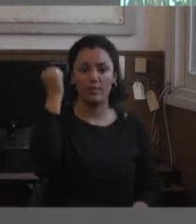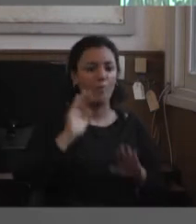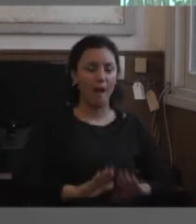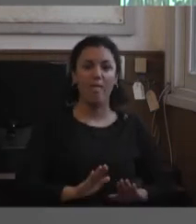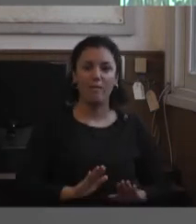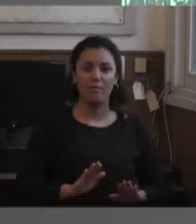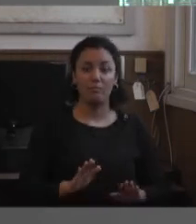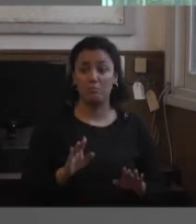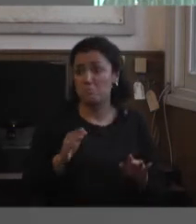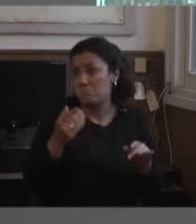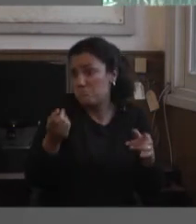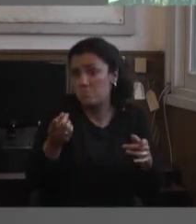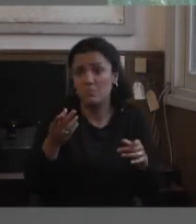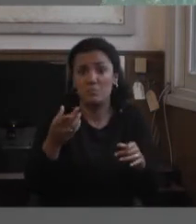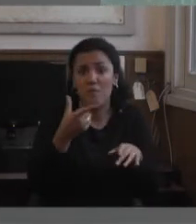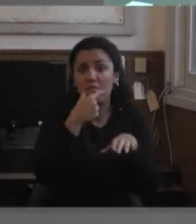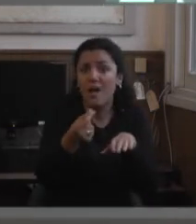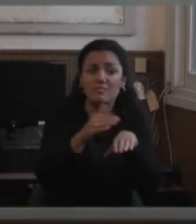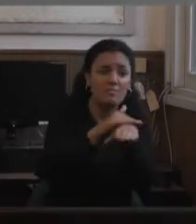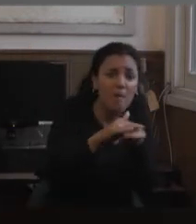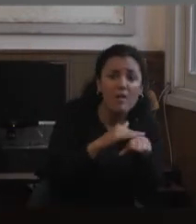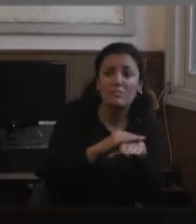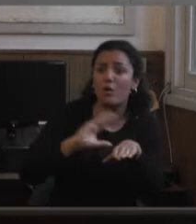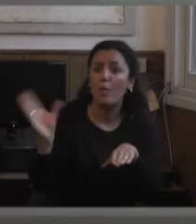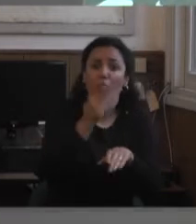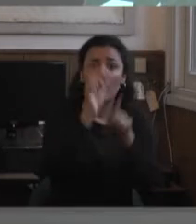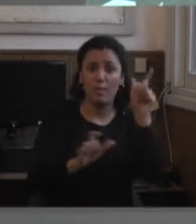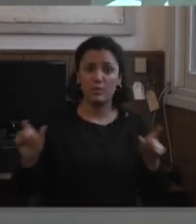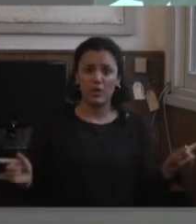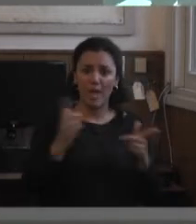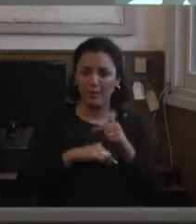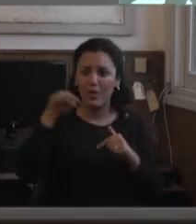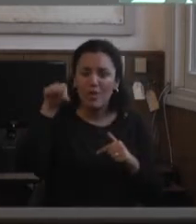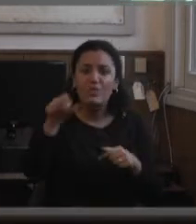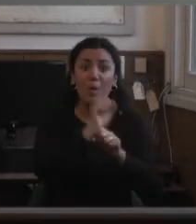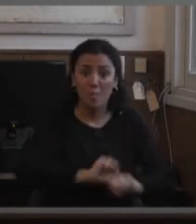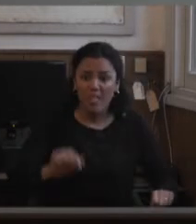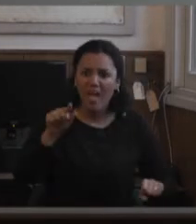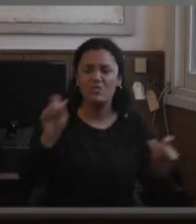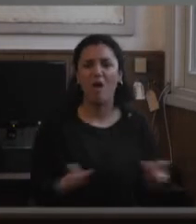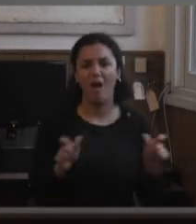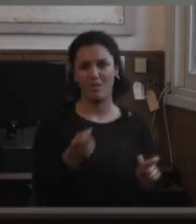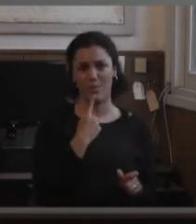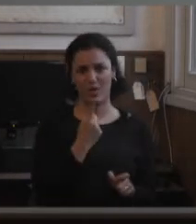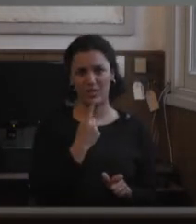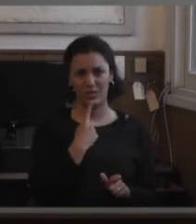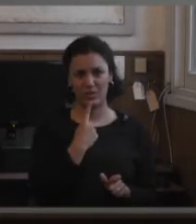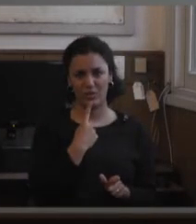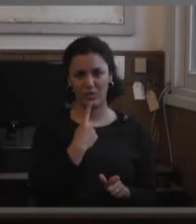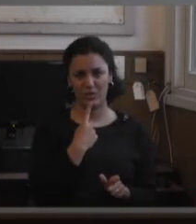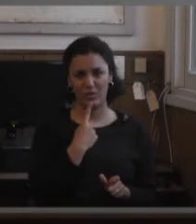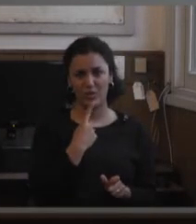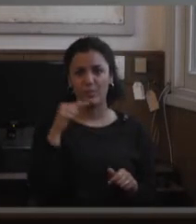puede significar para nosotros, para una persona es todo un hecho político que pueda pasar esto. Viene la